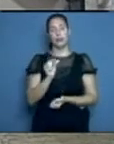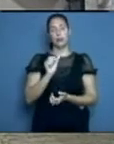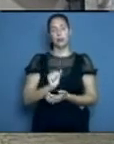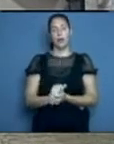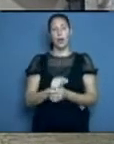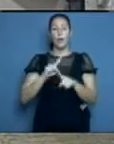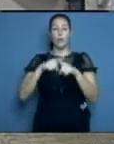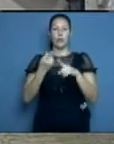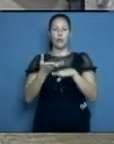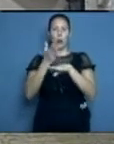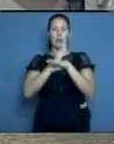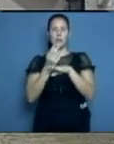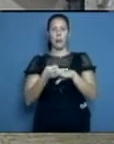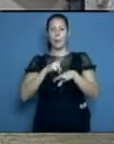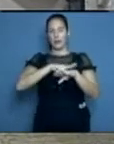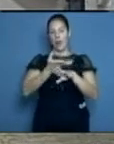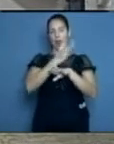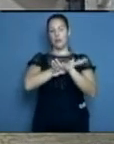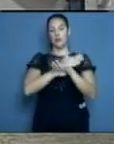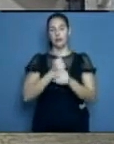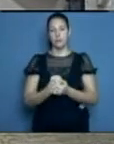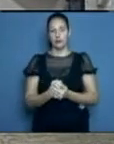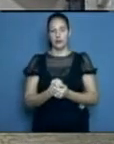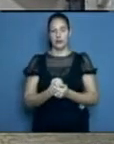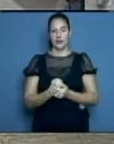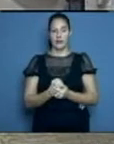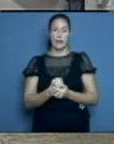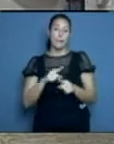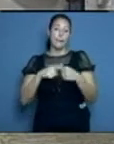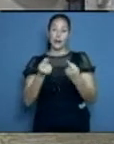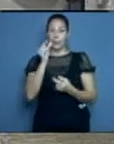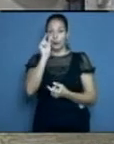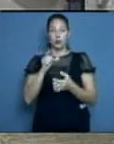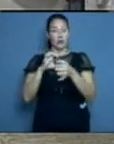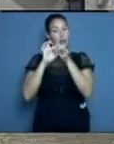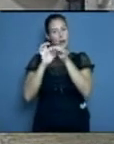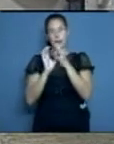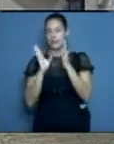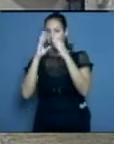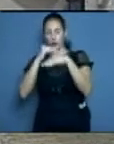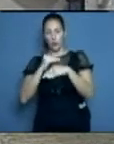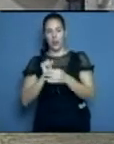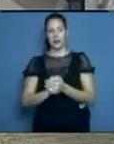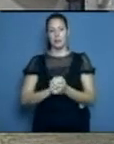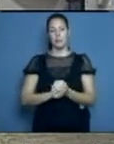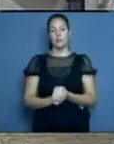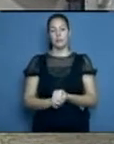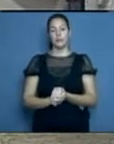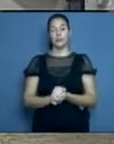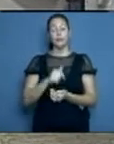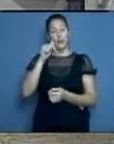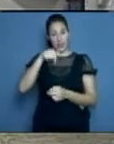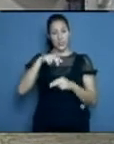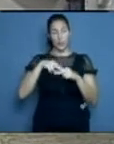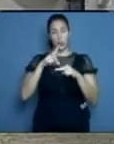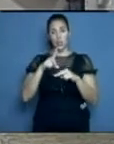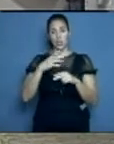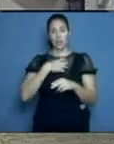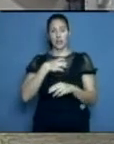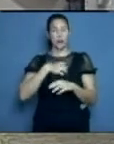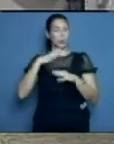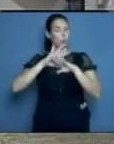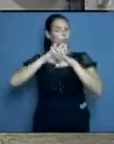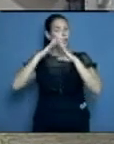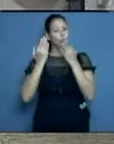prevenir, evitar que las personas lleguen hasta esta fase. En el país y en Oguín existen todas las condiciones para el